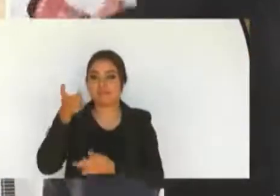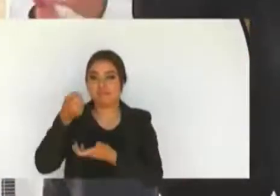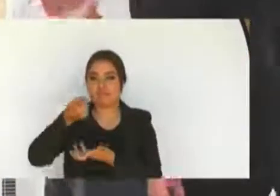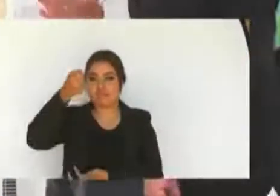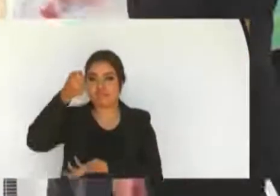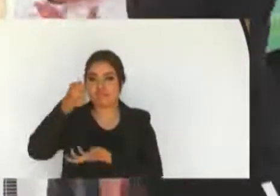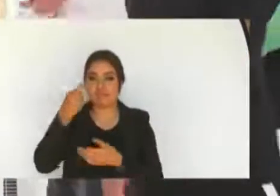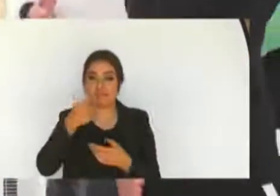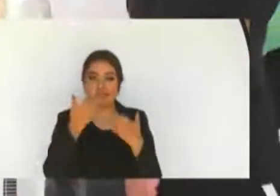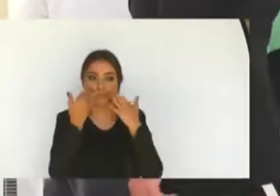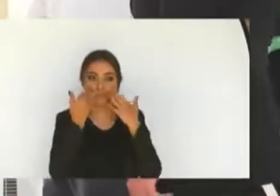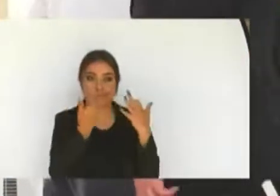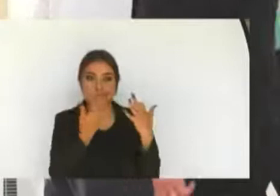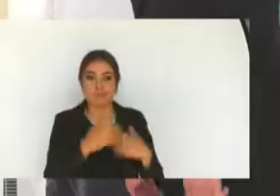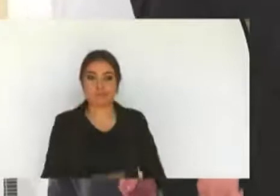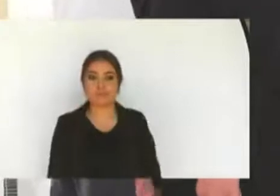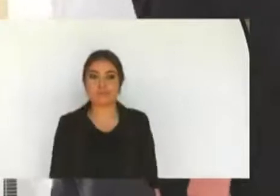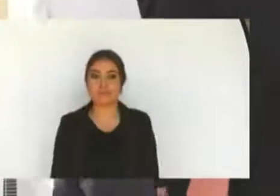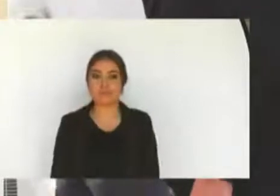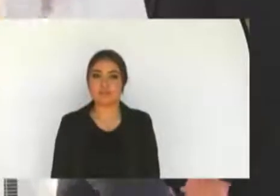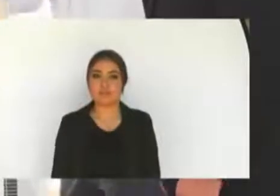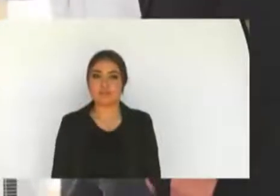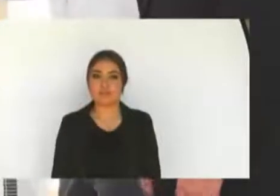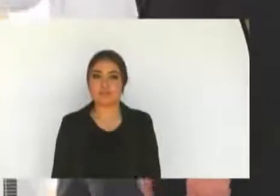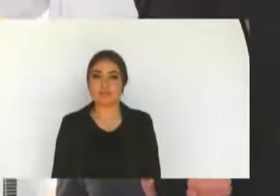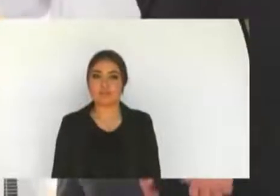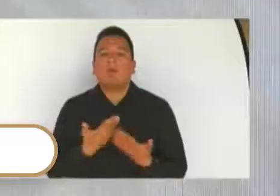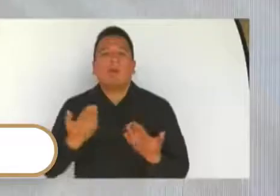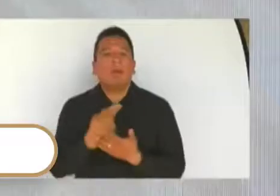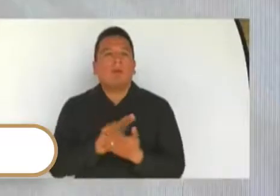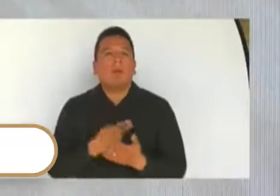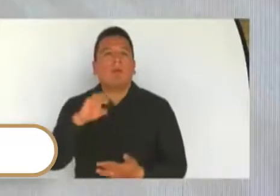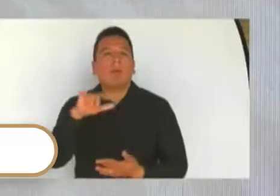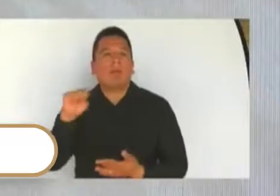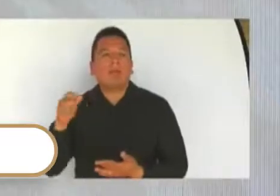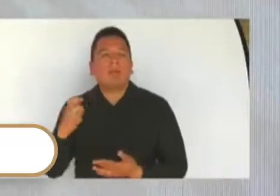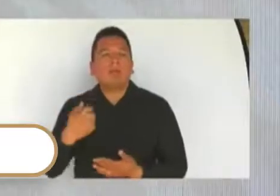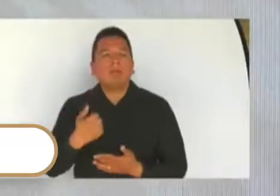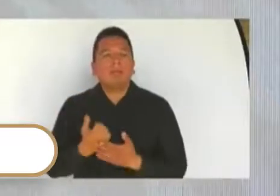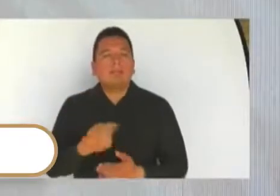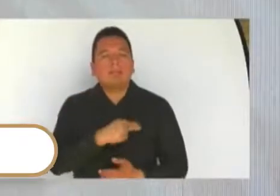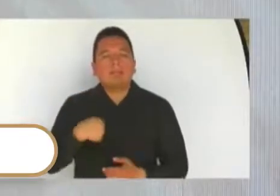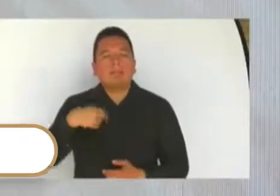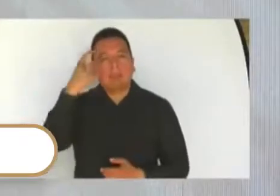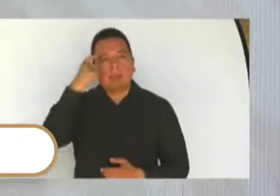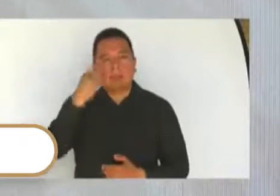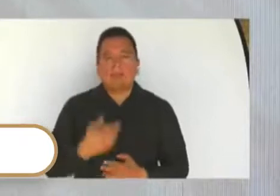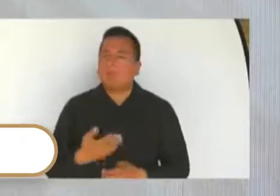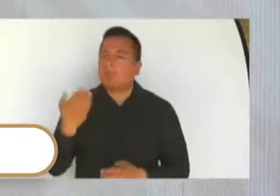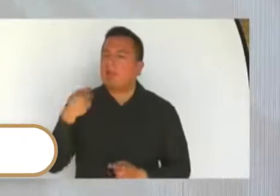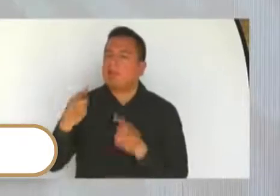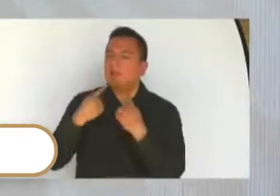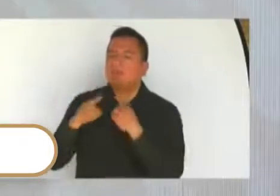a los gobiernos estatales por su apoyo. Gracias de corazón, muchas gracias. Comentaba con Zoe hace algunos momentos que no